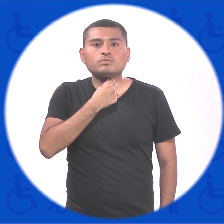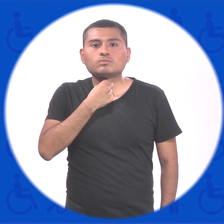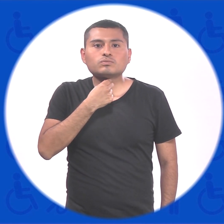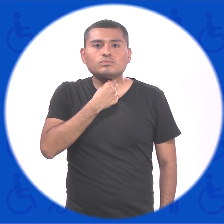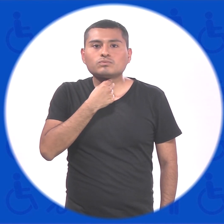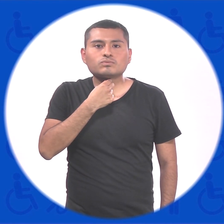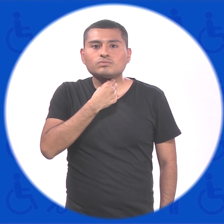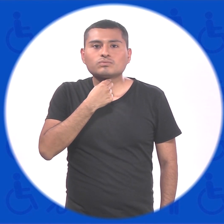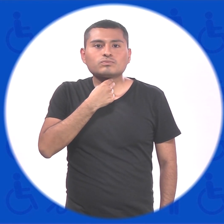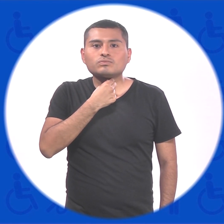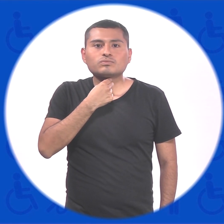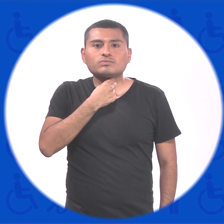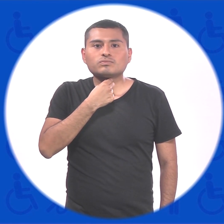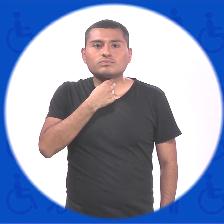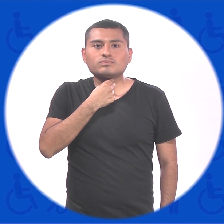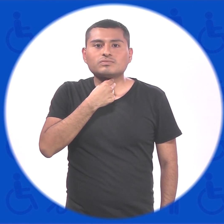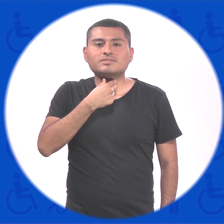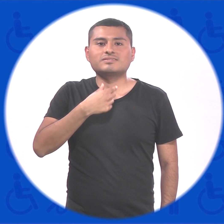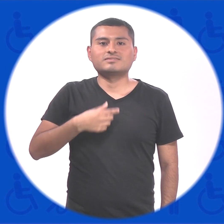Abuelo